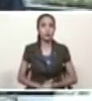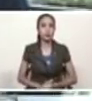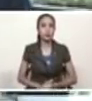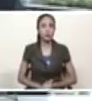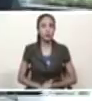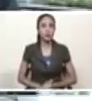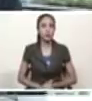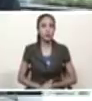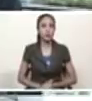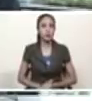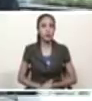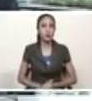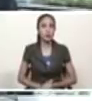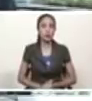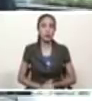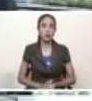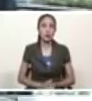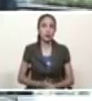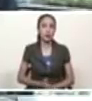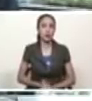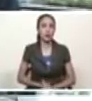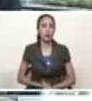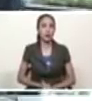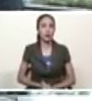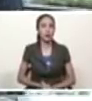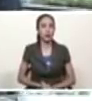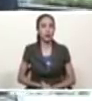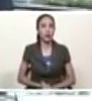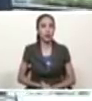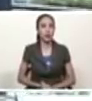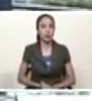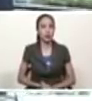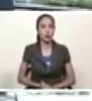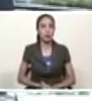y la única forma de seguir para adelante es con el trabajo